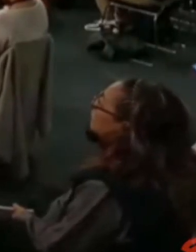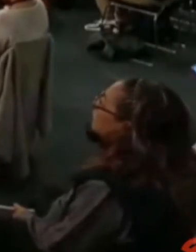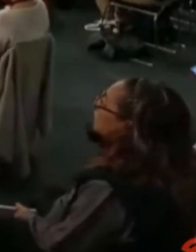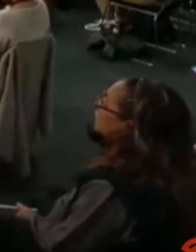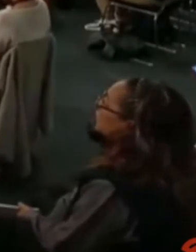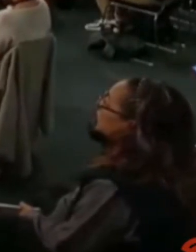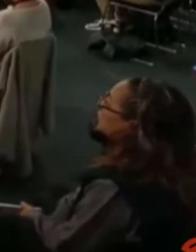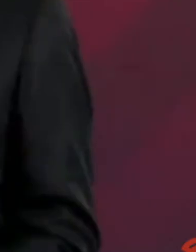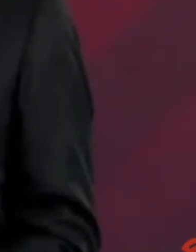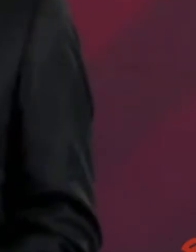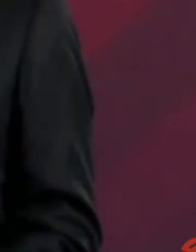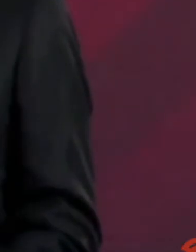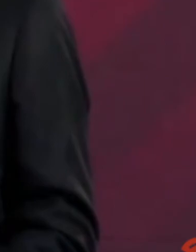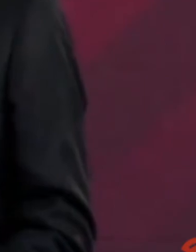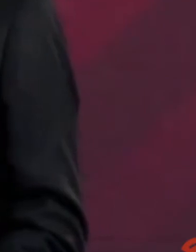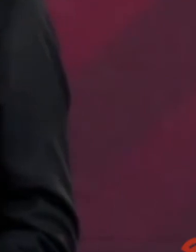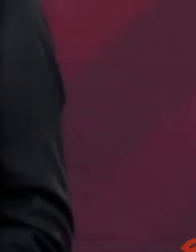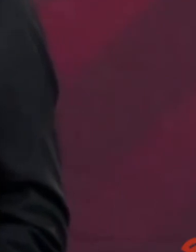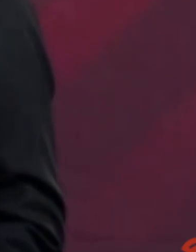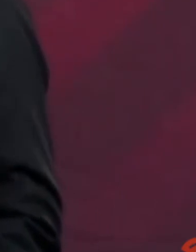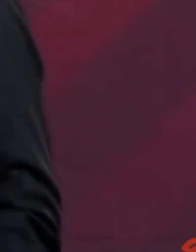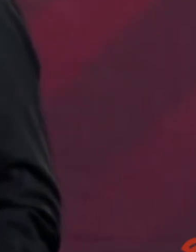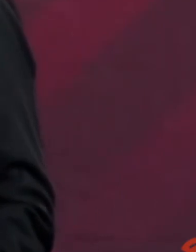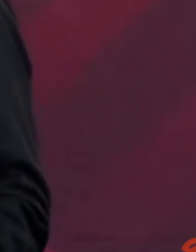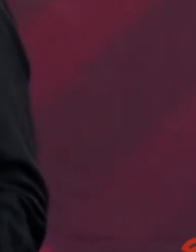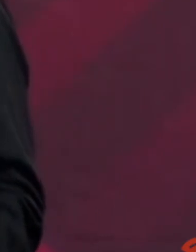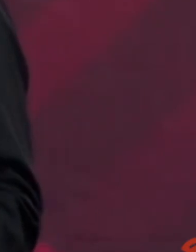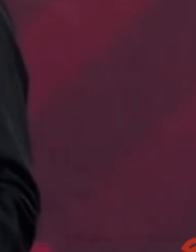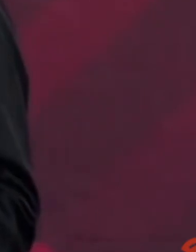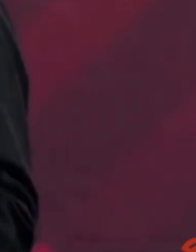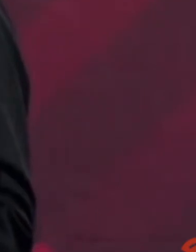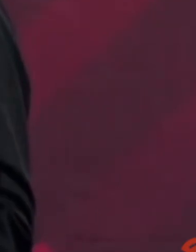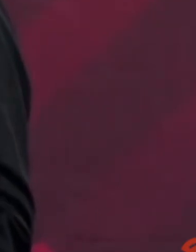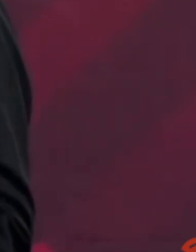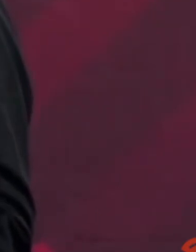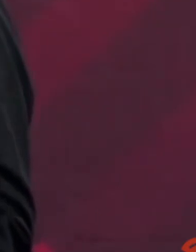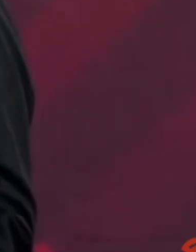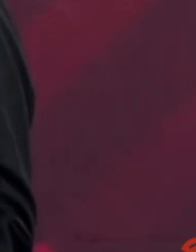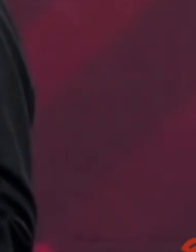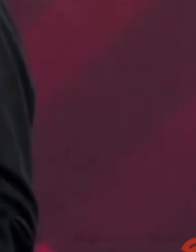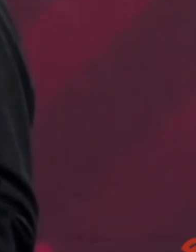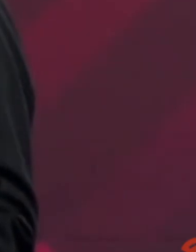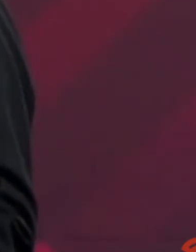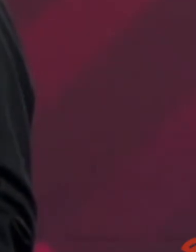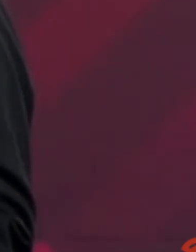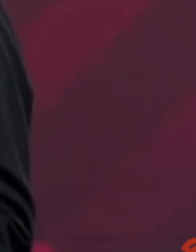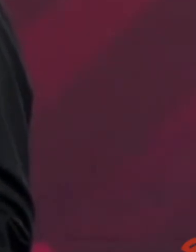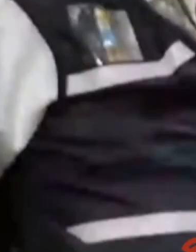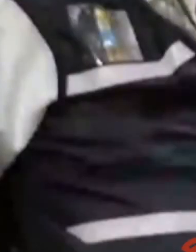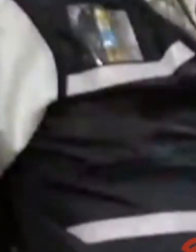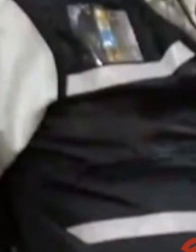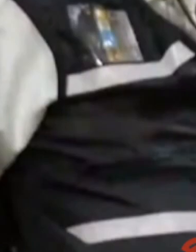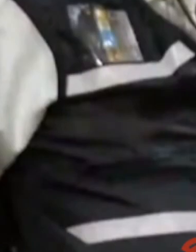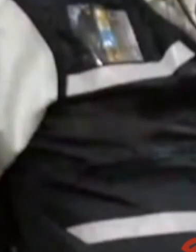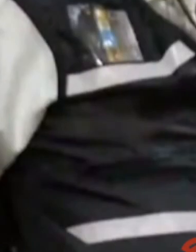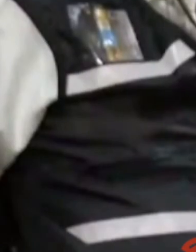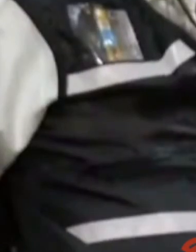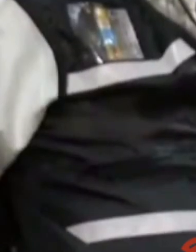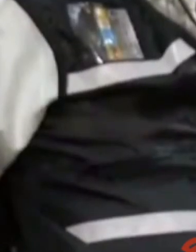criticadas, que sean públicas. no, Francisco,